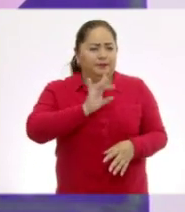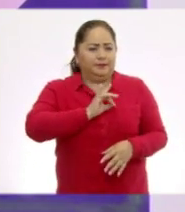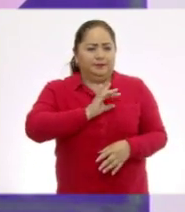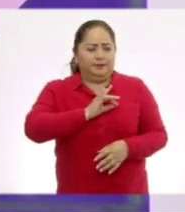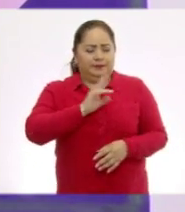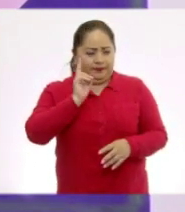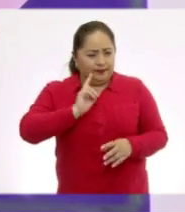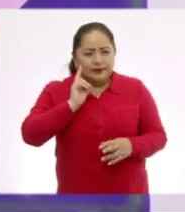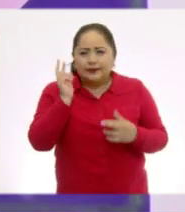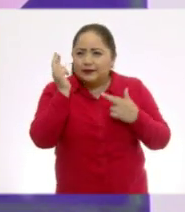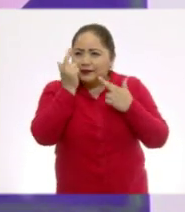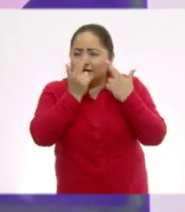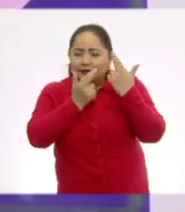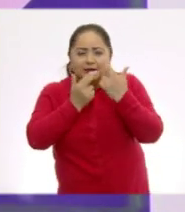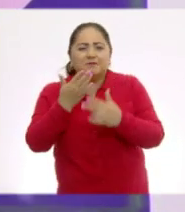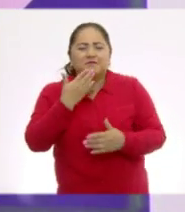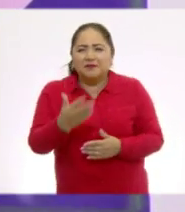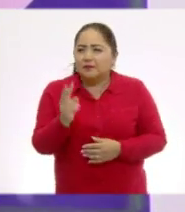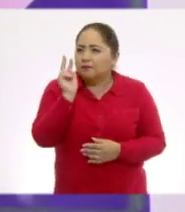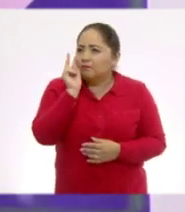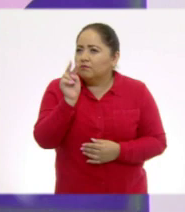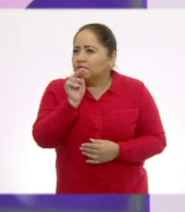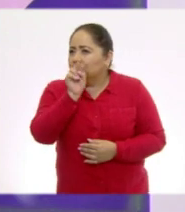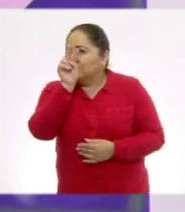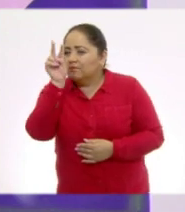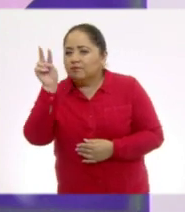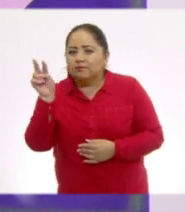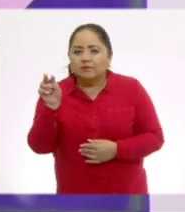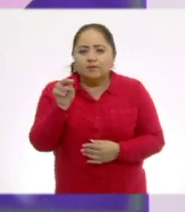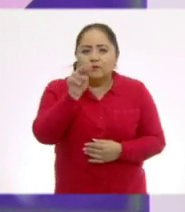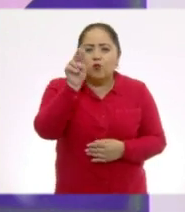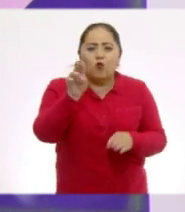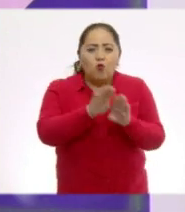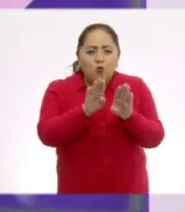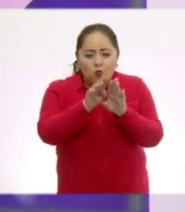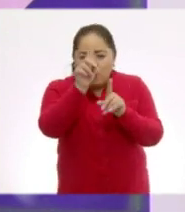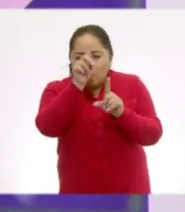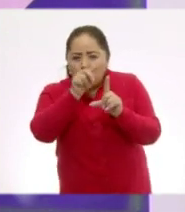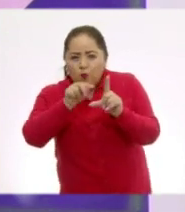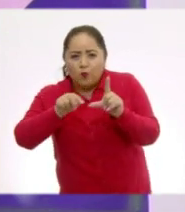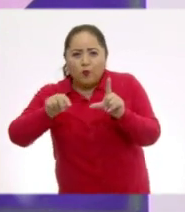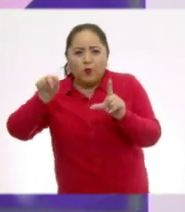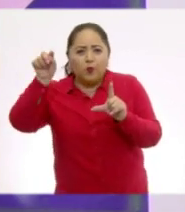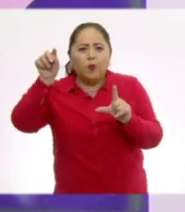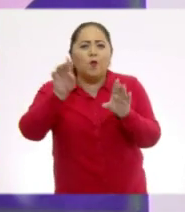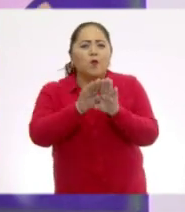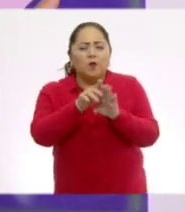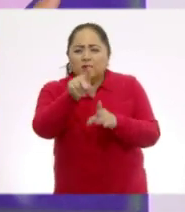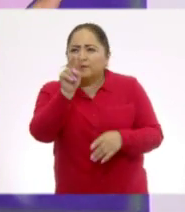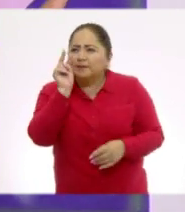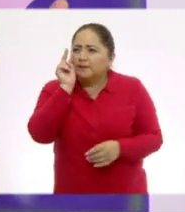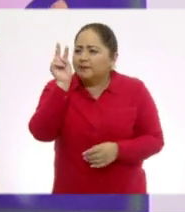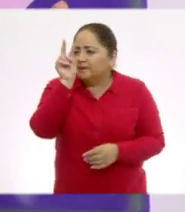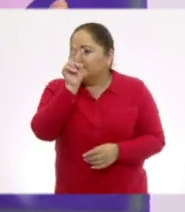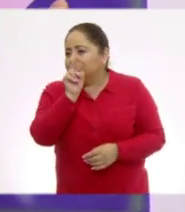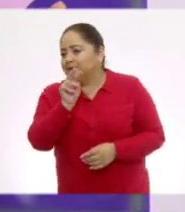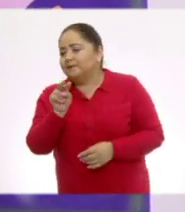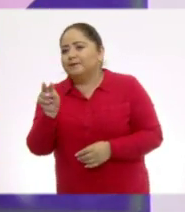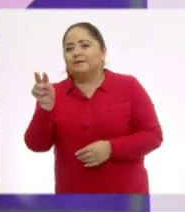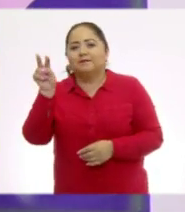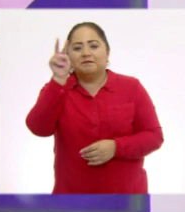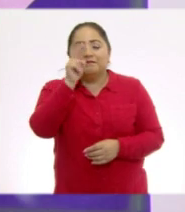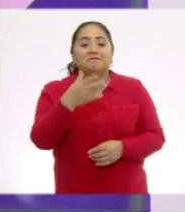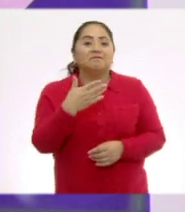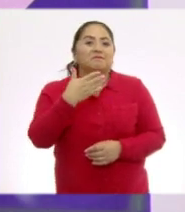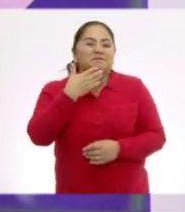Vamos, equipo, vamos a analizar. Observemos la forma. ¿Ya vieron? Vamos a ver muy bien.